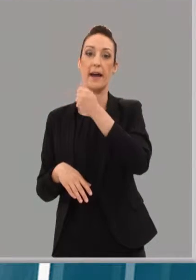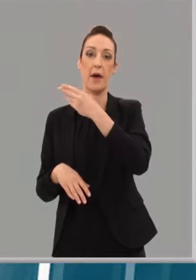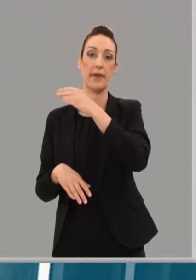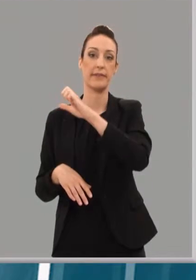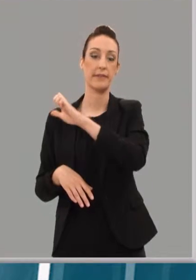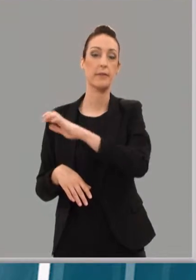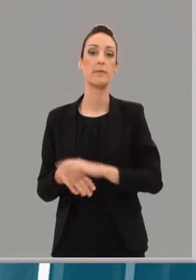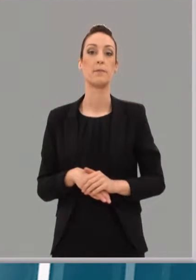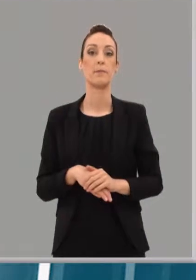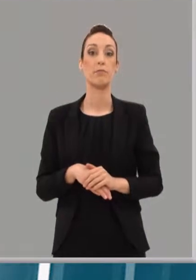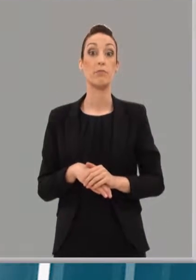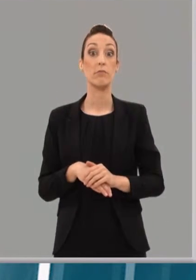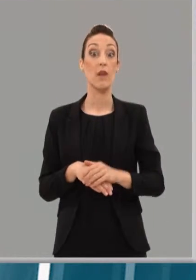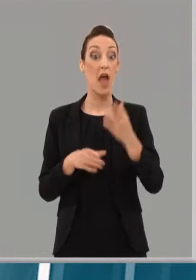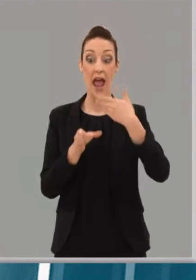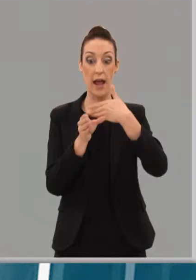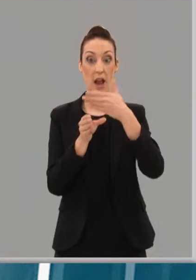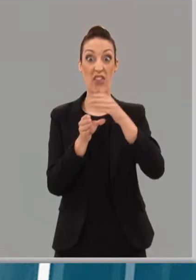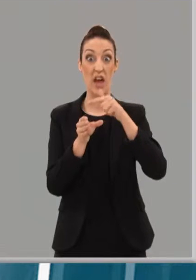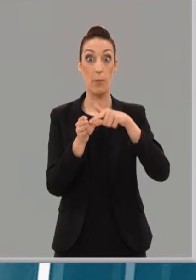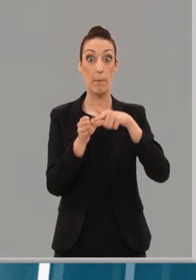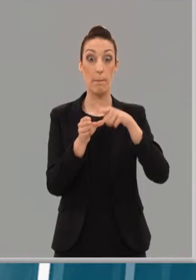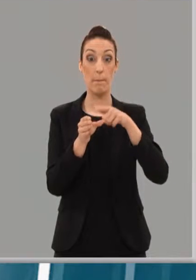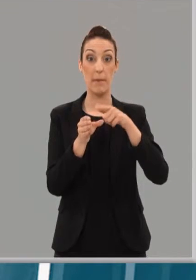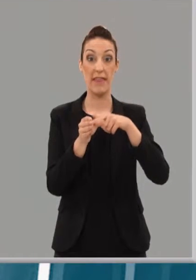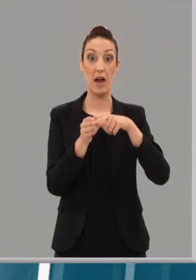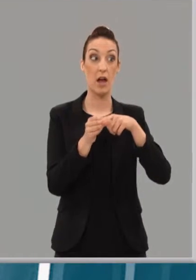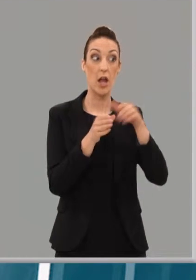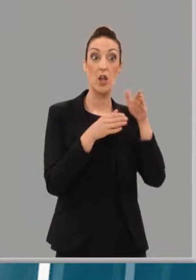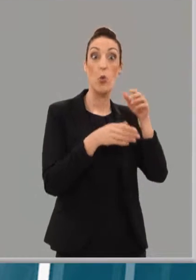El precio de la cerveza es mucho más económico que el precio de mercado.